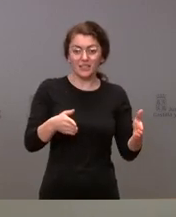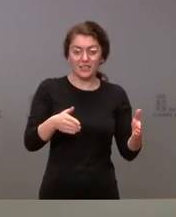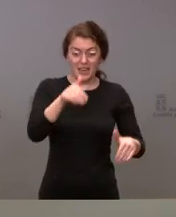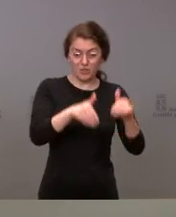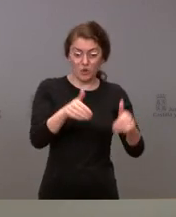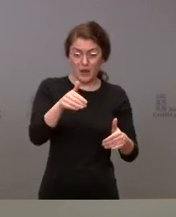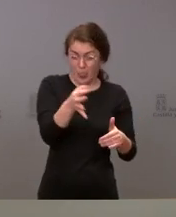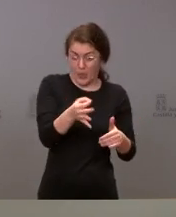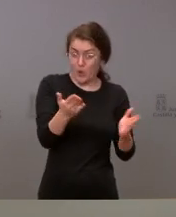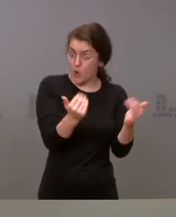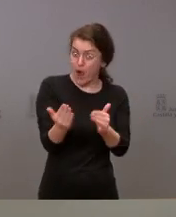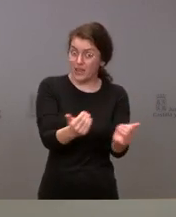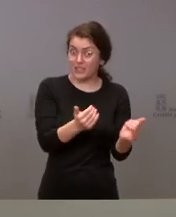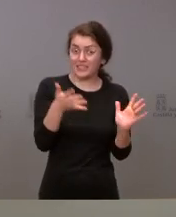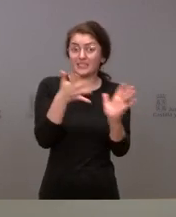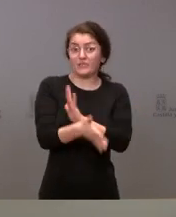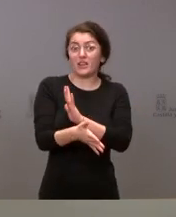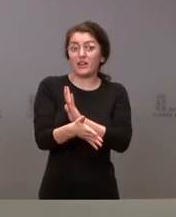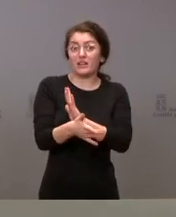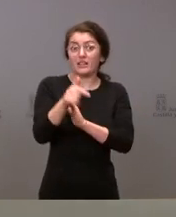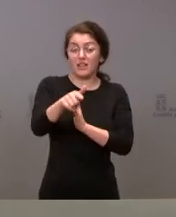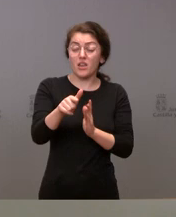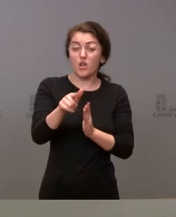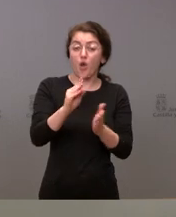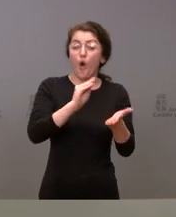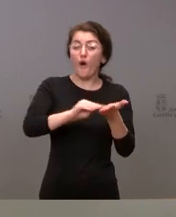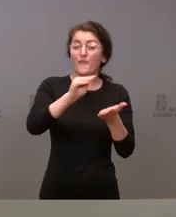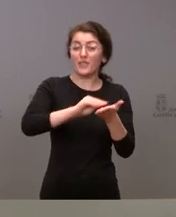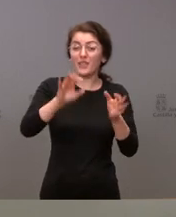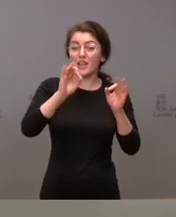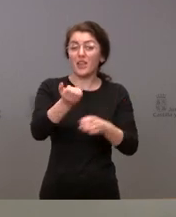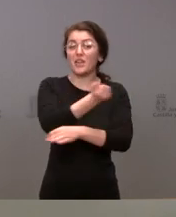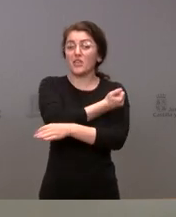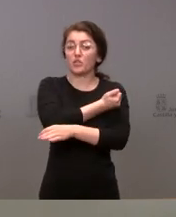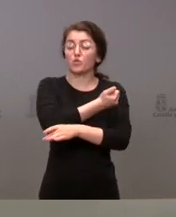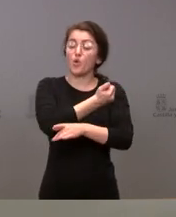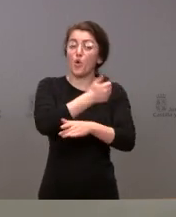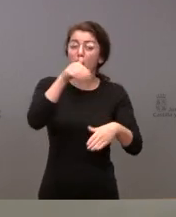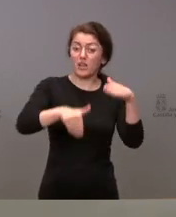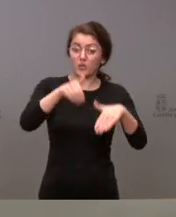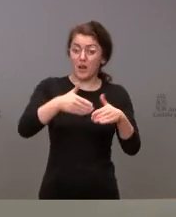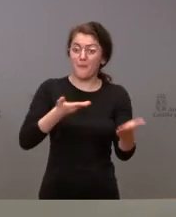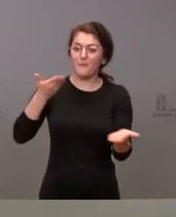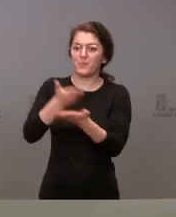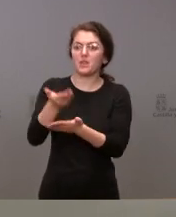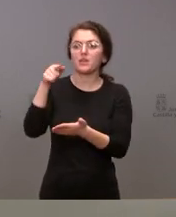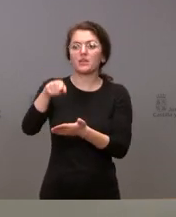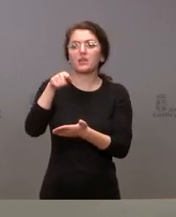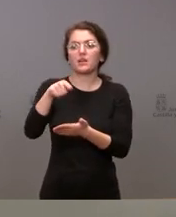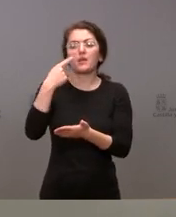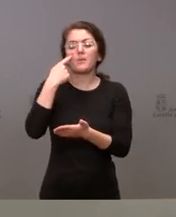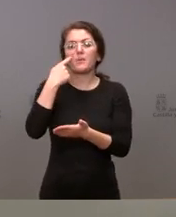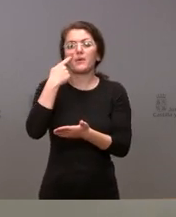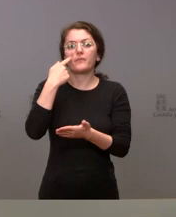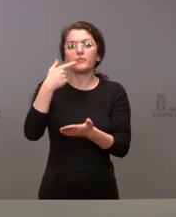de la oficina del censo electoral a la que hemos solicitado que se nos transmita esta información al haber sido